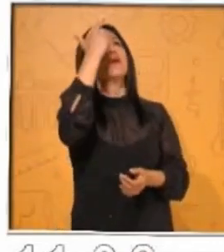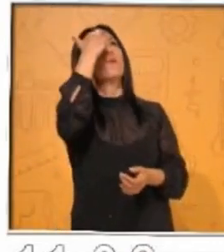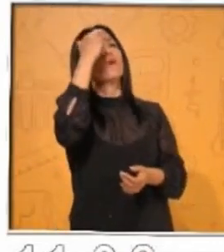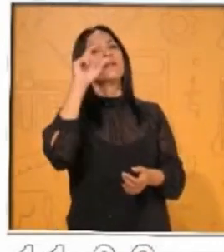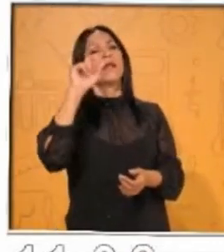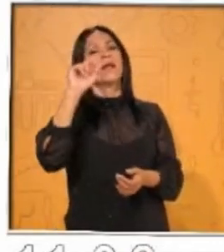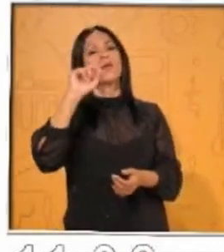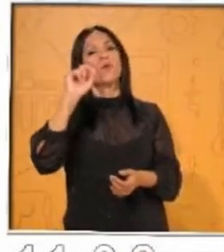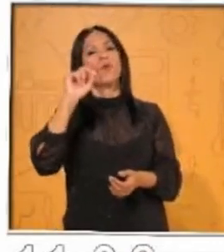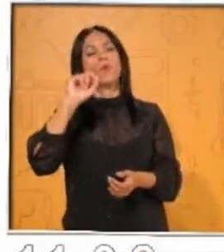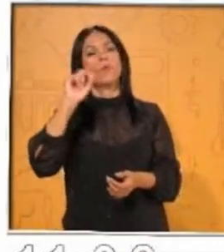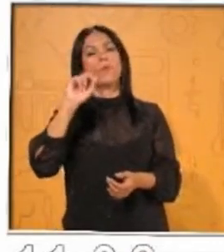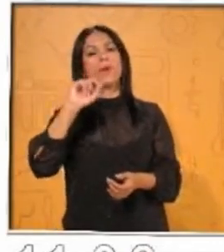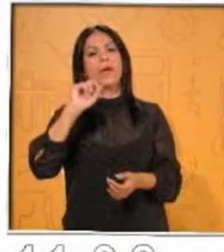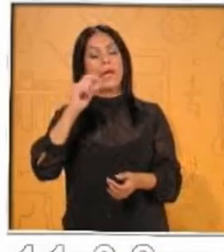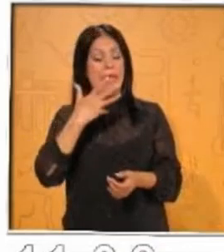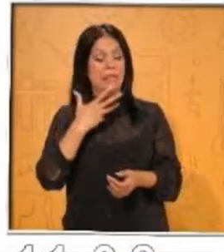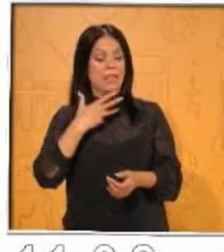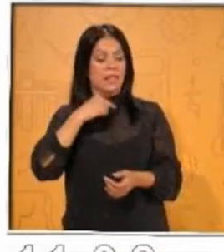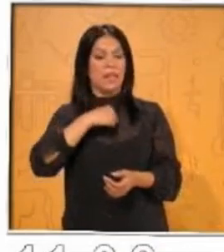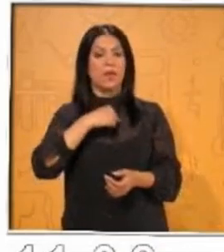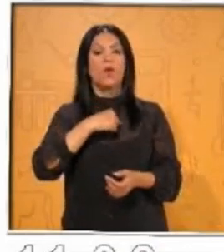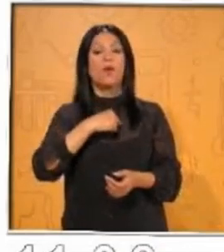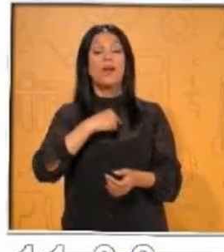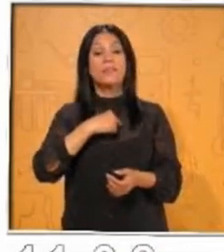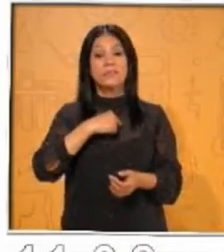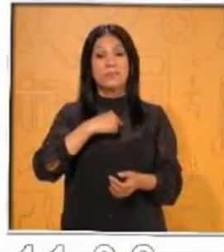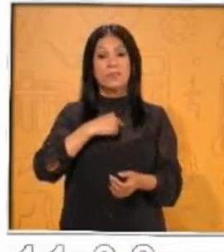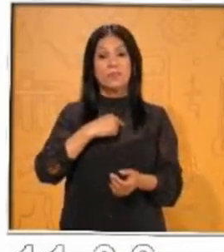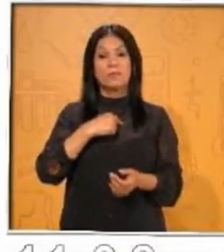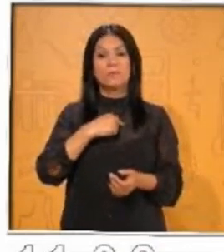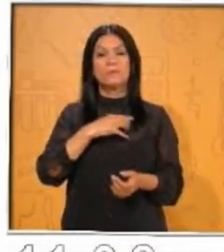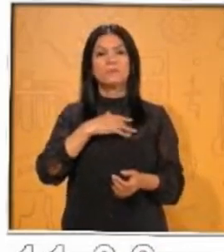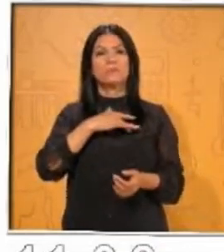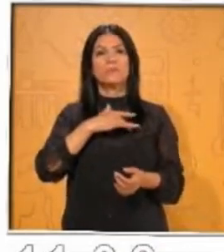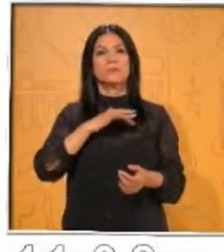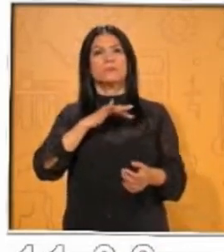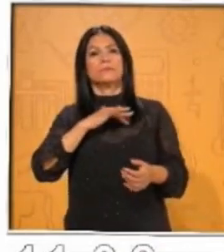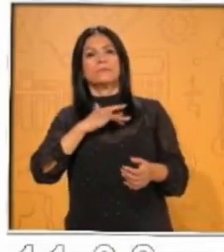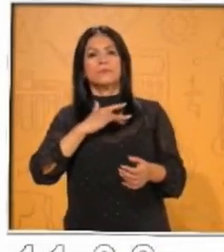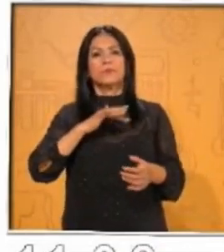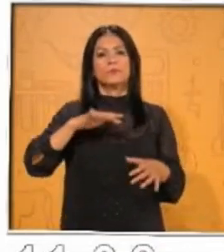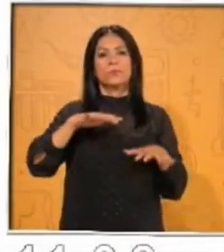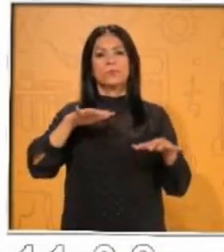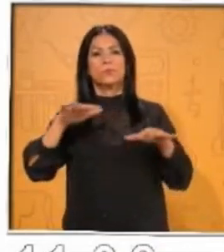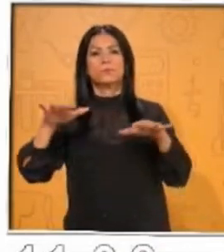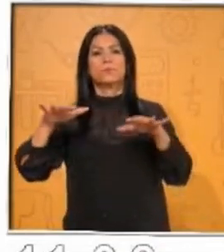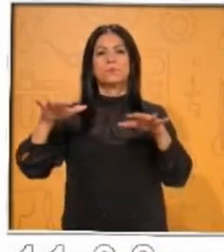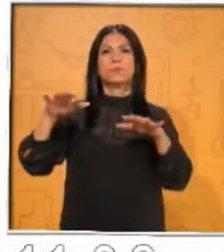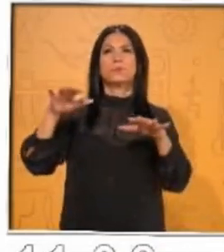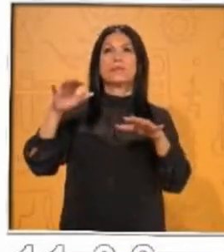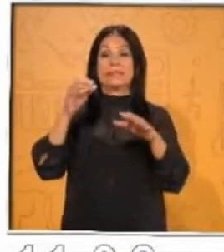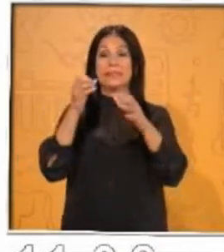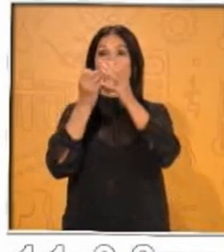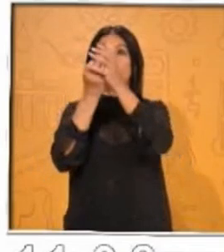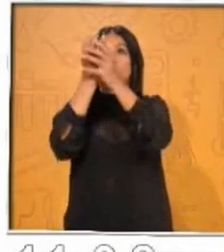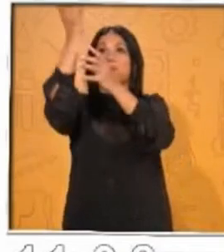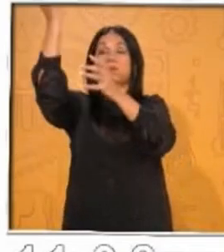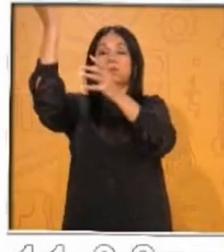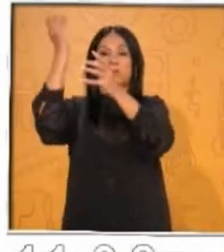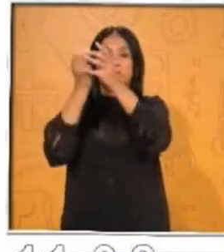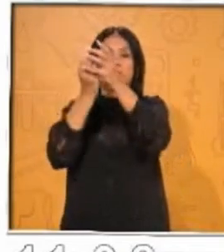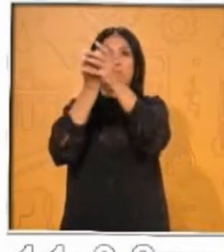corazón que guarda el fuego de la pasión eterna, tiembla y su antorcha echa humo. Por ello,